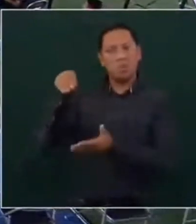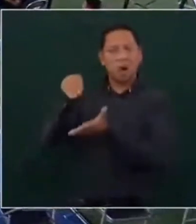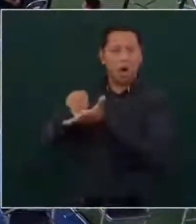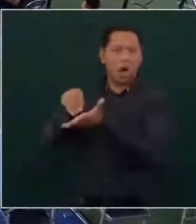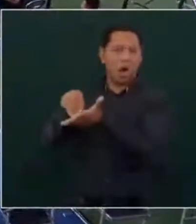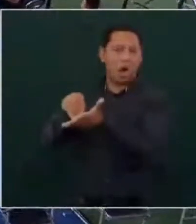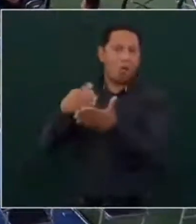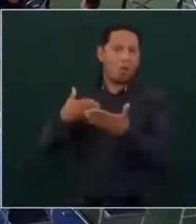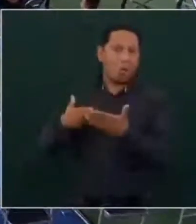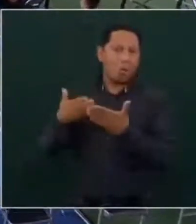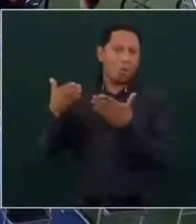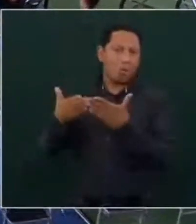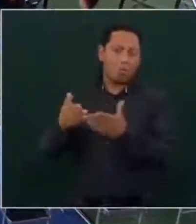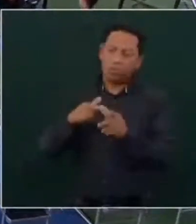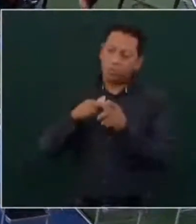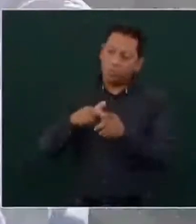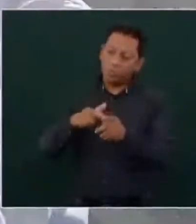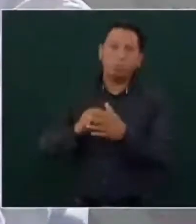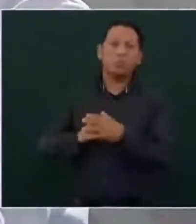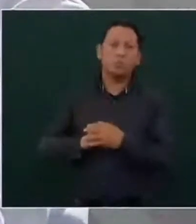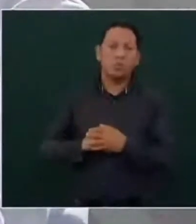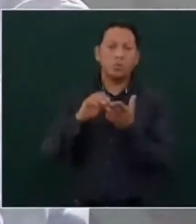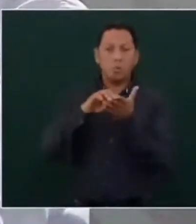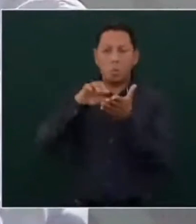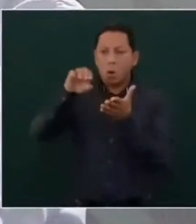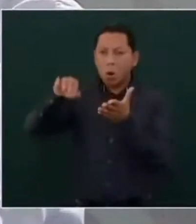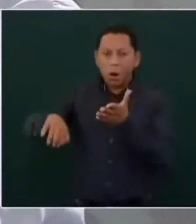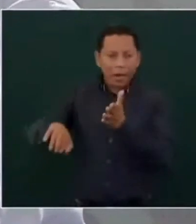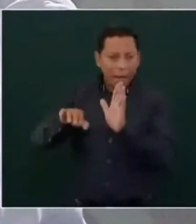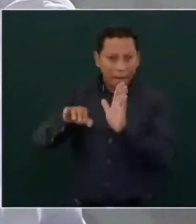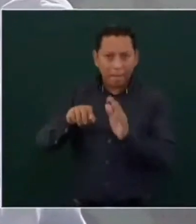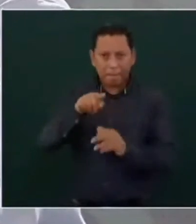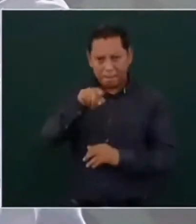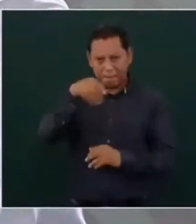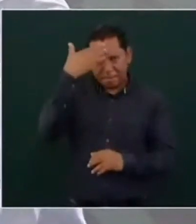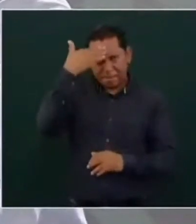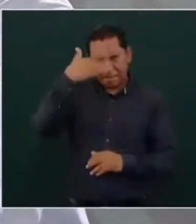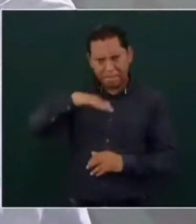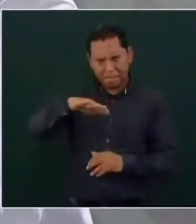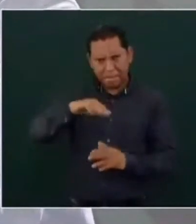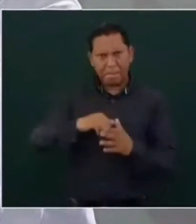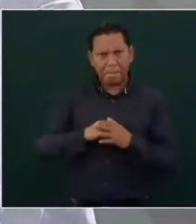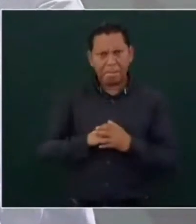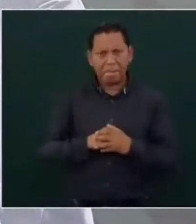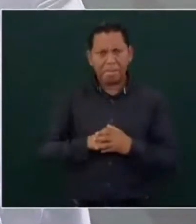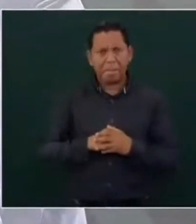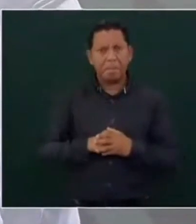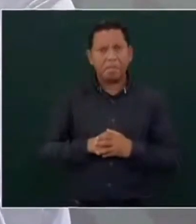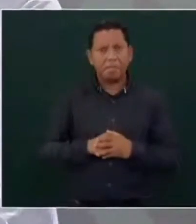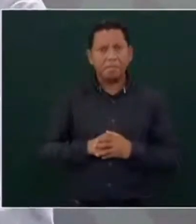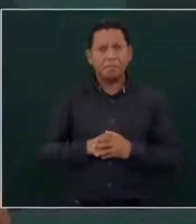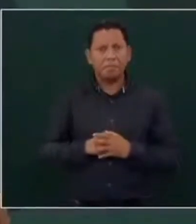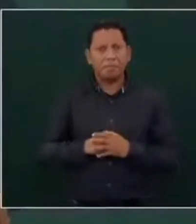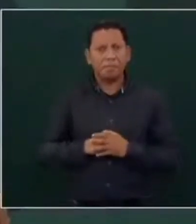es como el caso de los reaccionarios